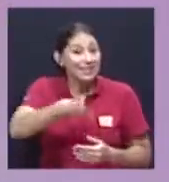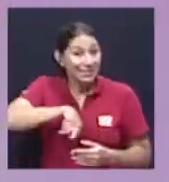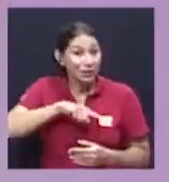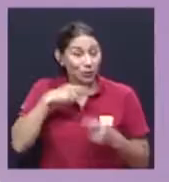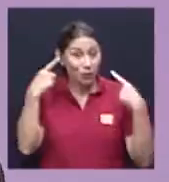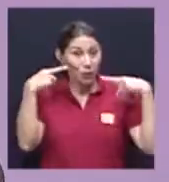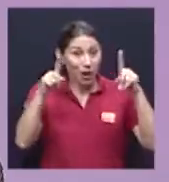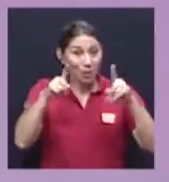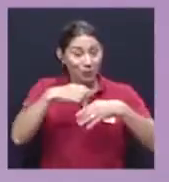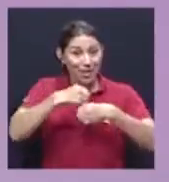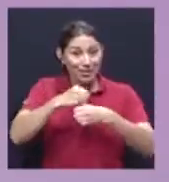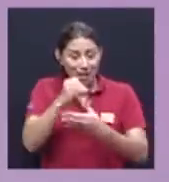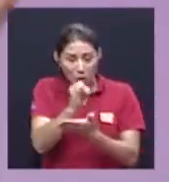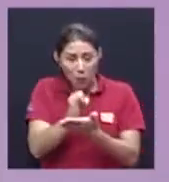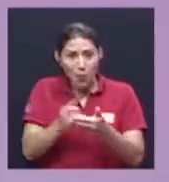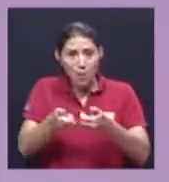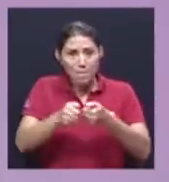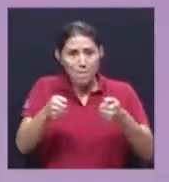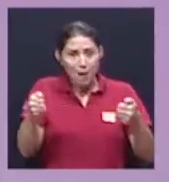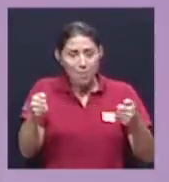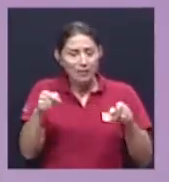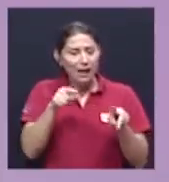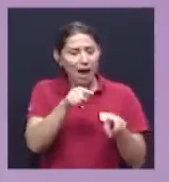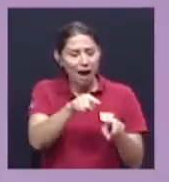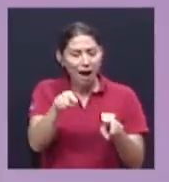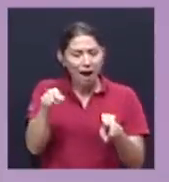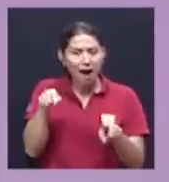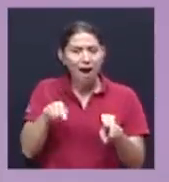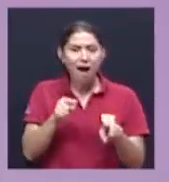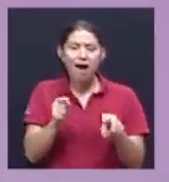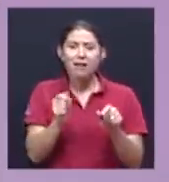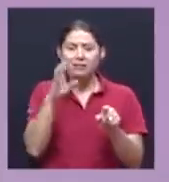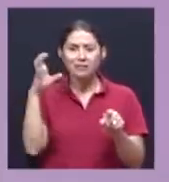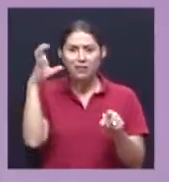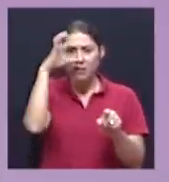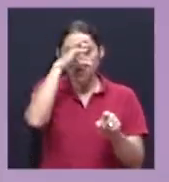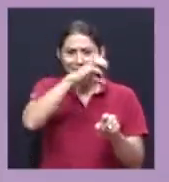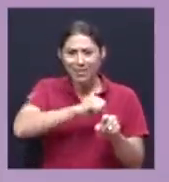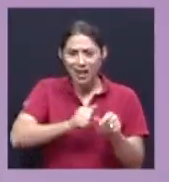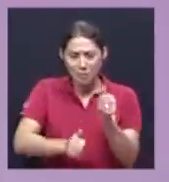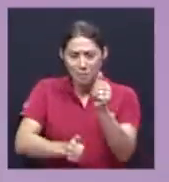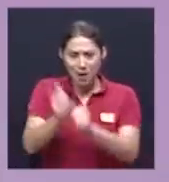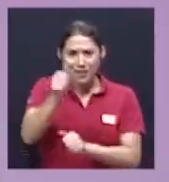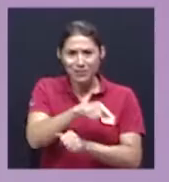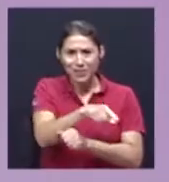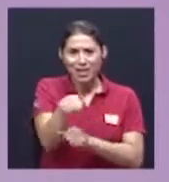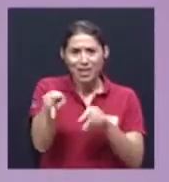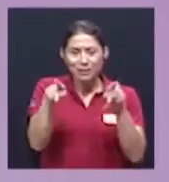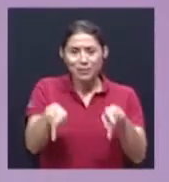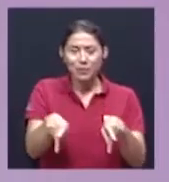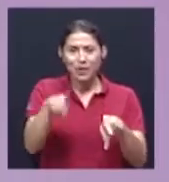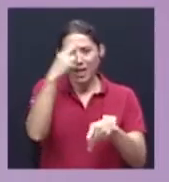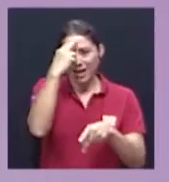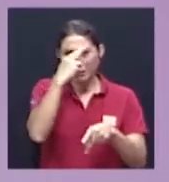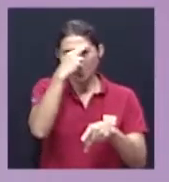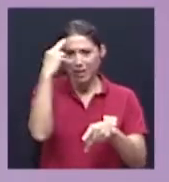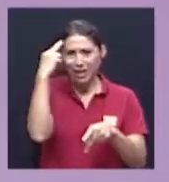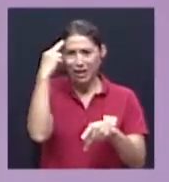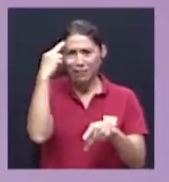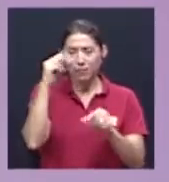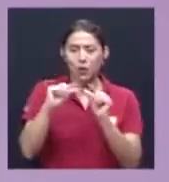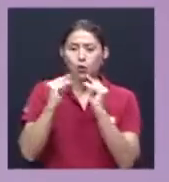que efectivamente la mayoría de la gran población era católica y un porcentaje menor